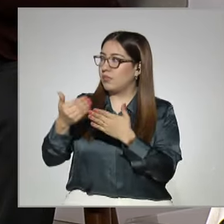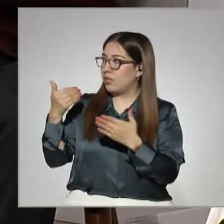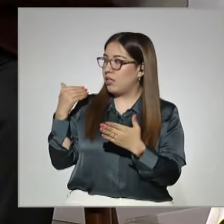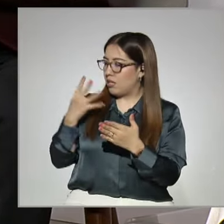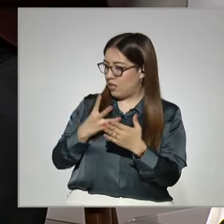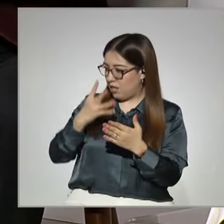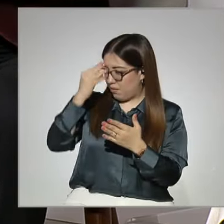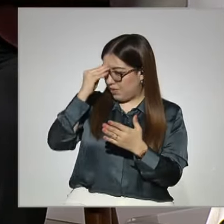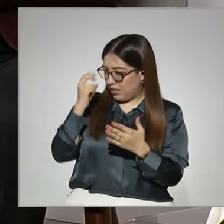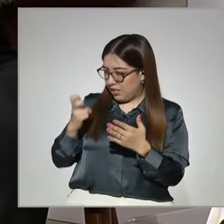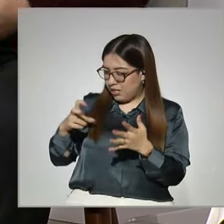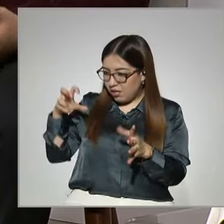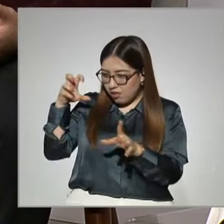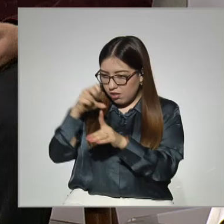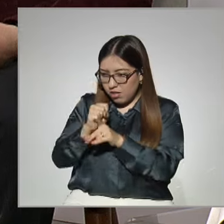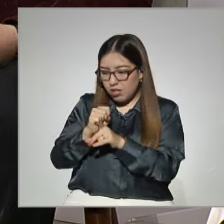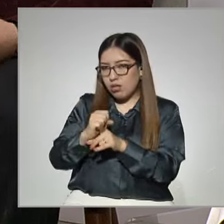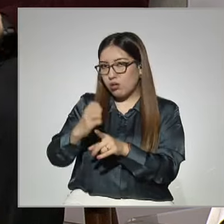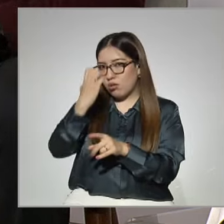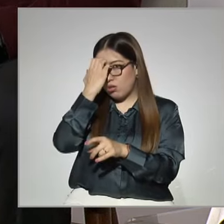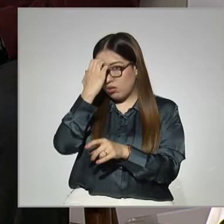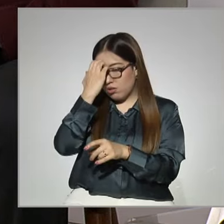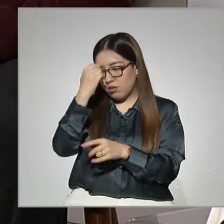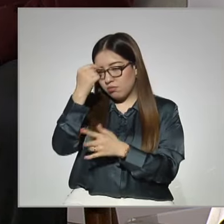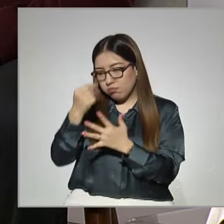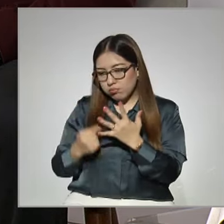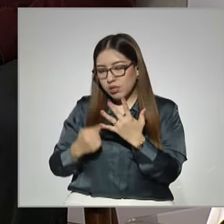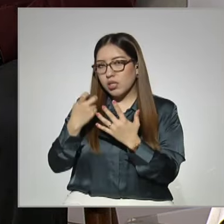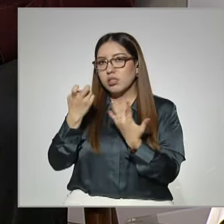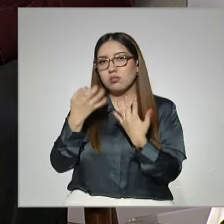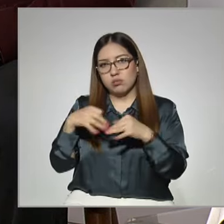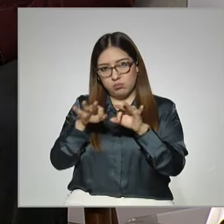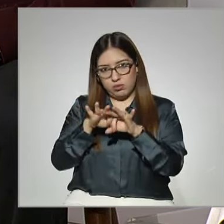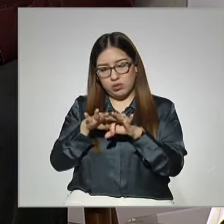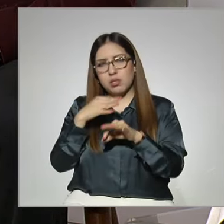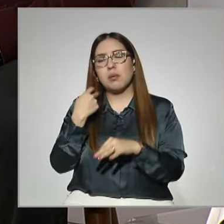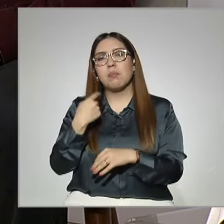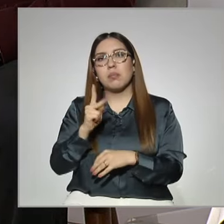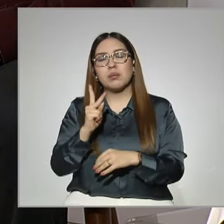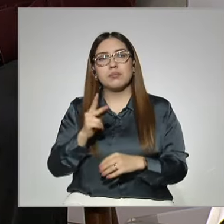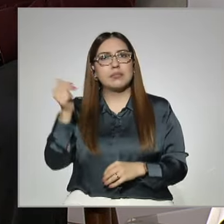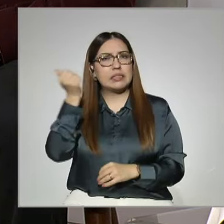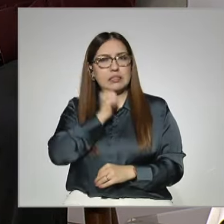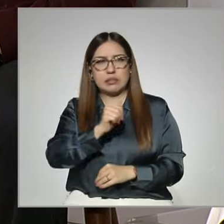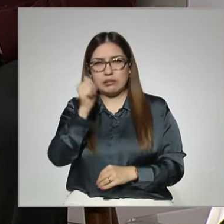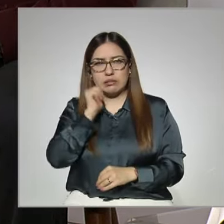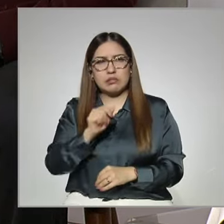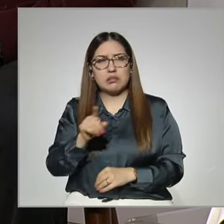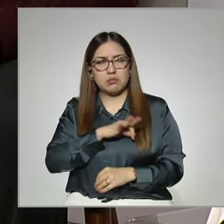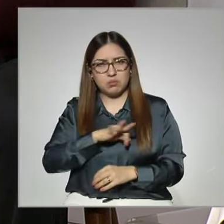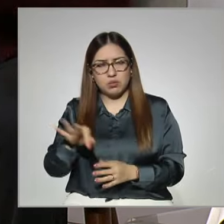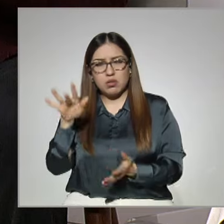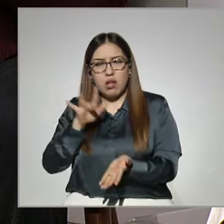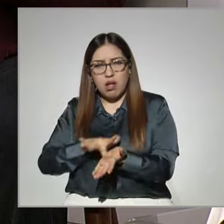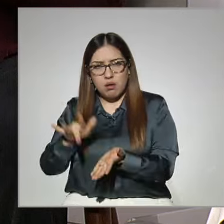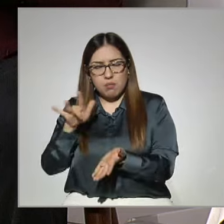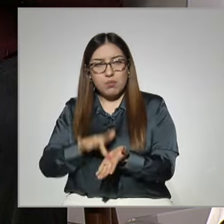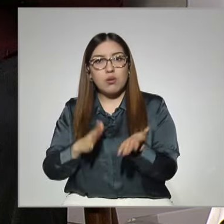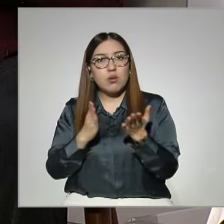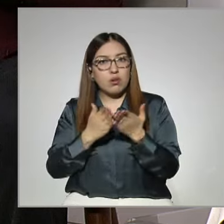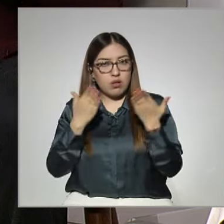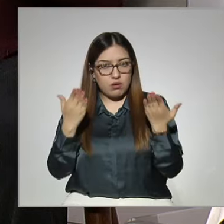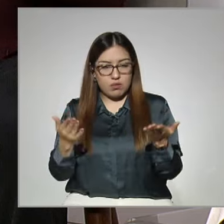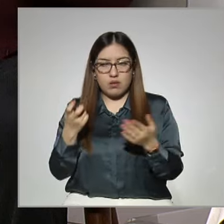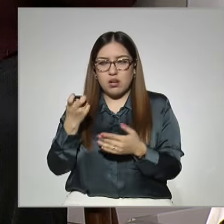conocimientos esperados, es decir, es importante tomar en cuenta eso, pero siempre existe la posibilidad de tener apoyo. Ahora, esto en las